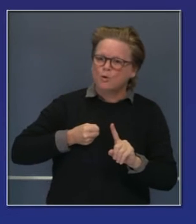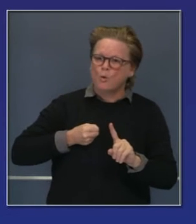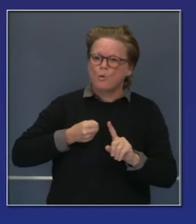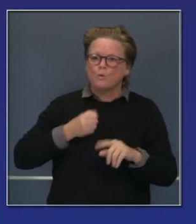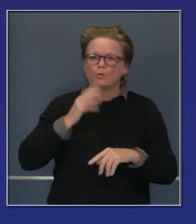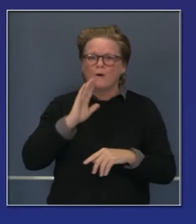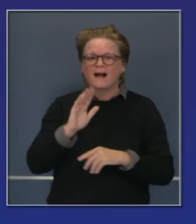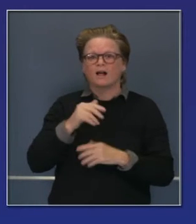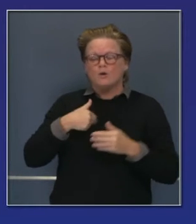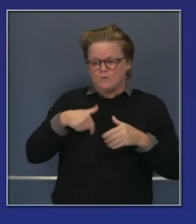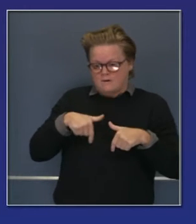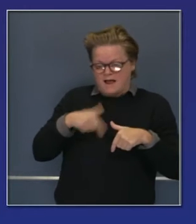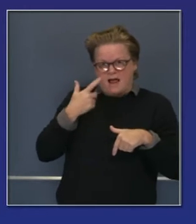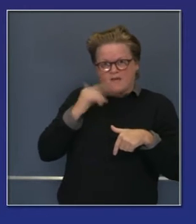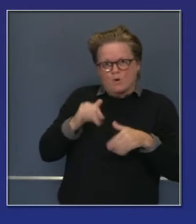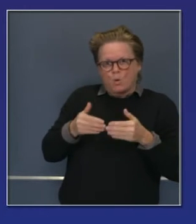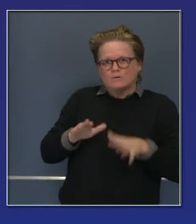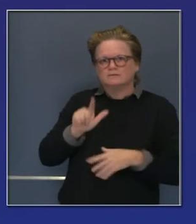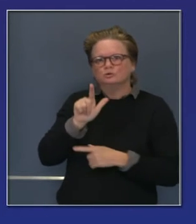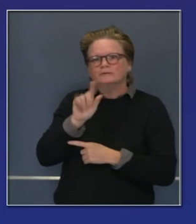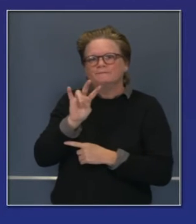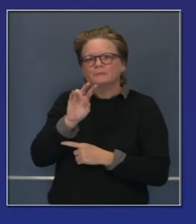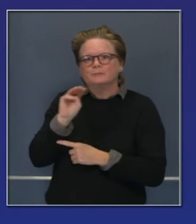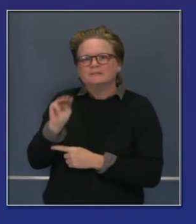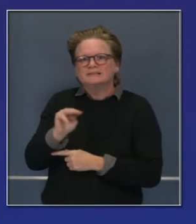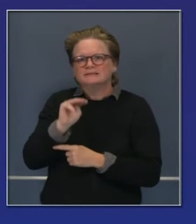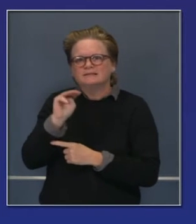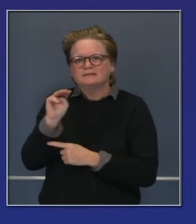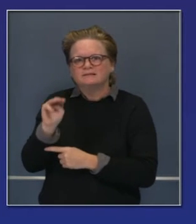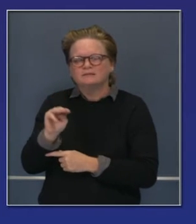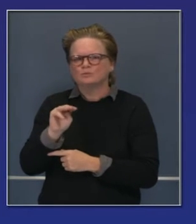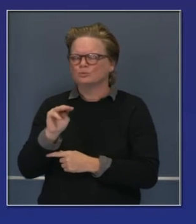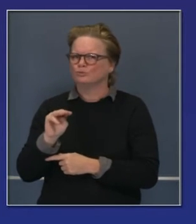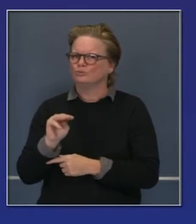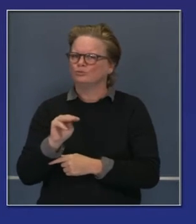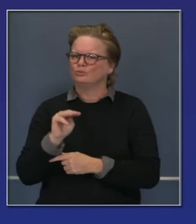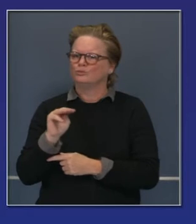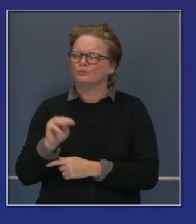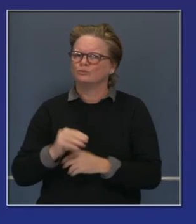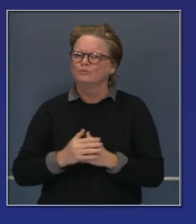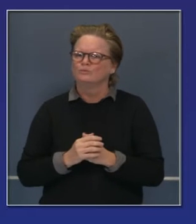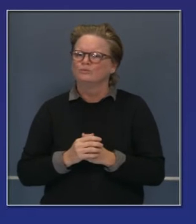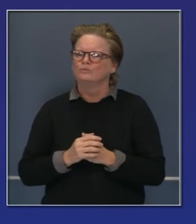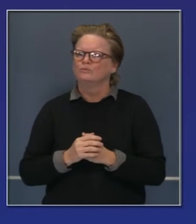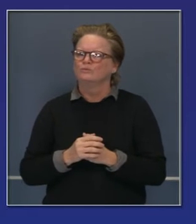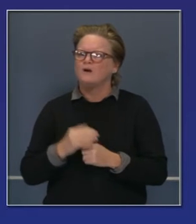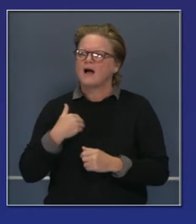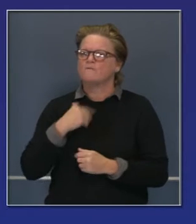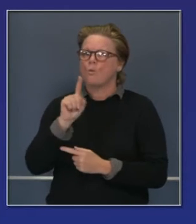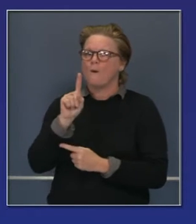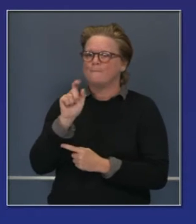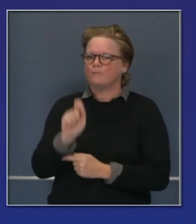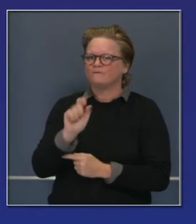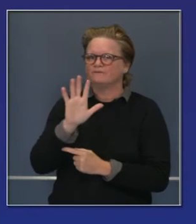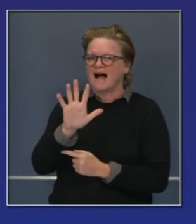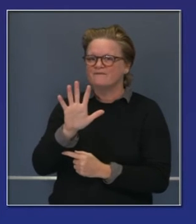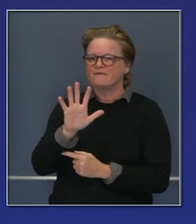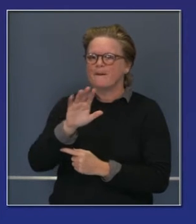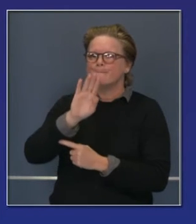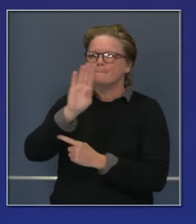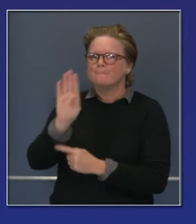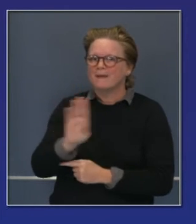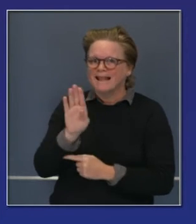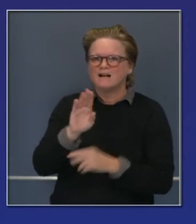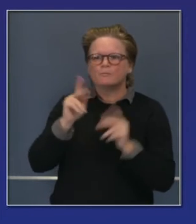sería impactado por esta decisión. También tenemos uno y medio millones de personas inscritas actualmente que están